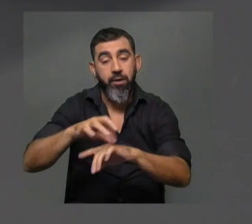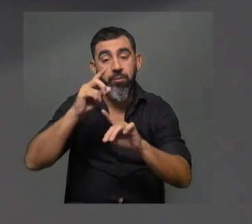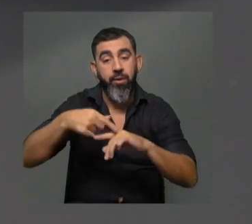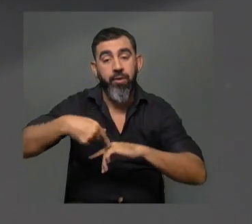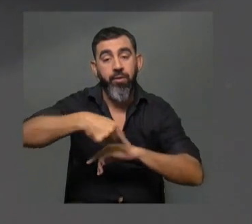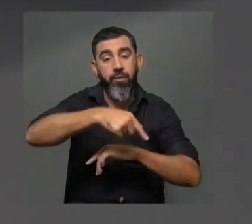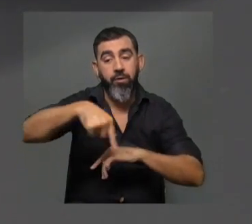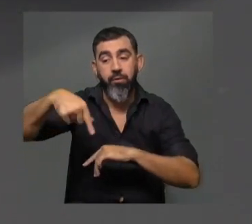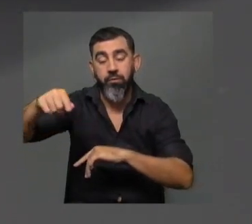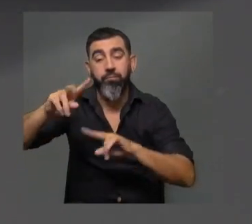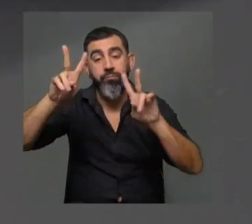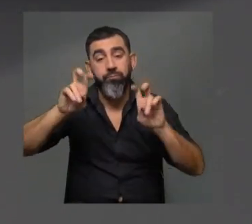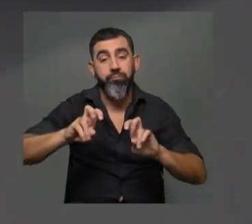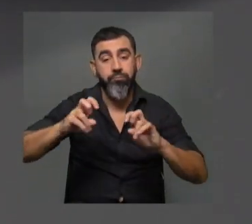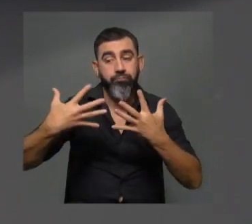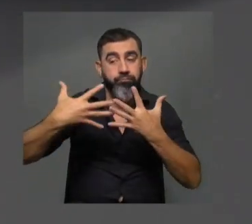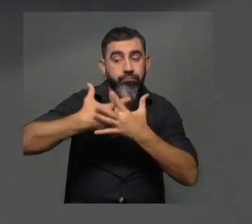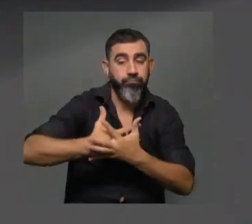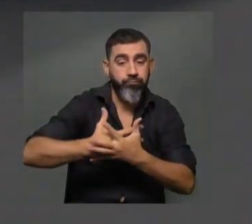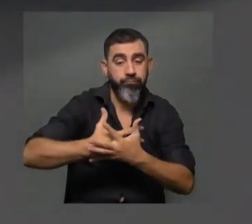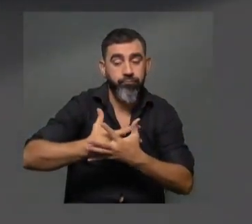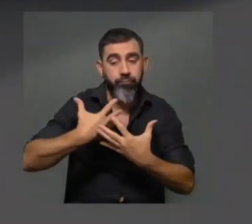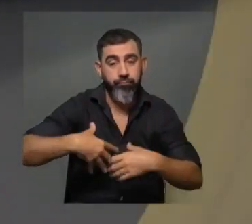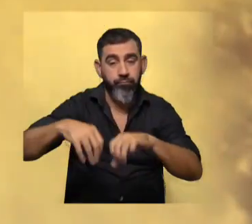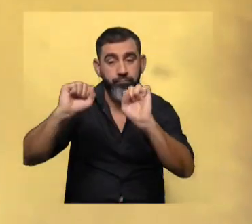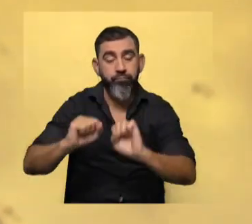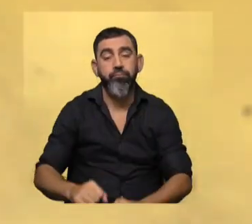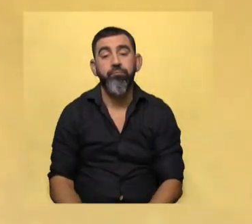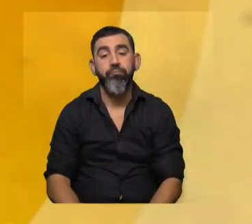derivación a los casos más vulnerables detectados.